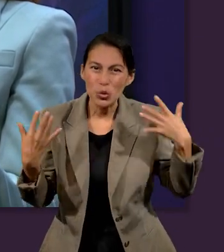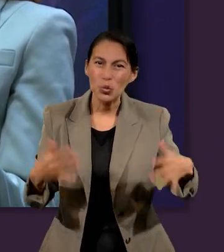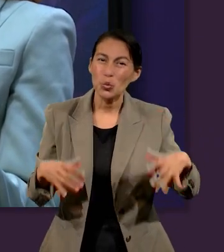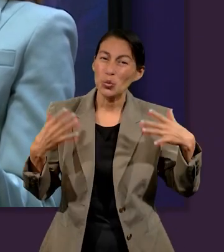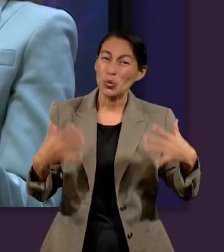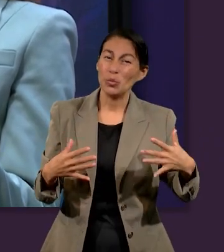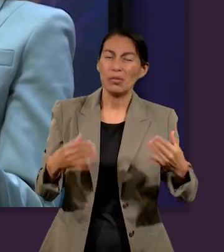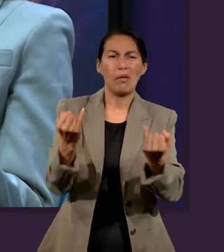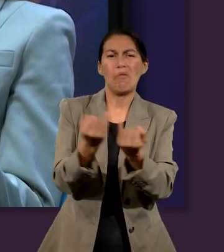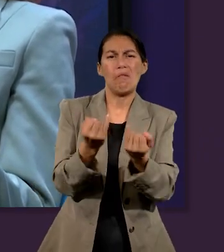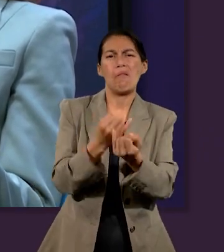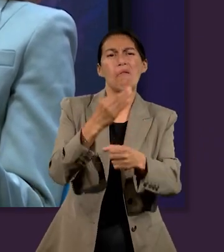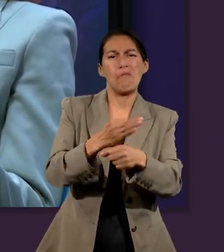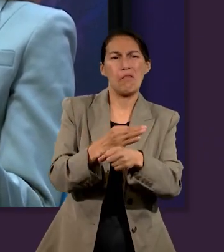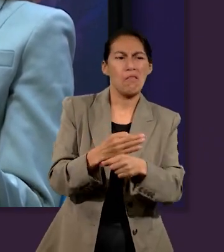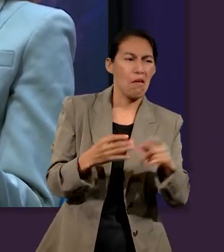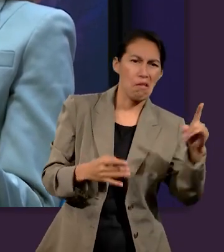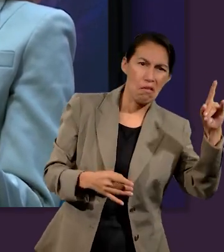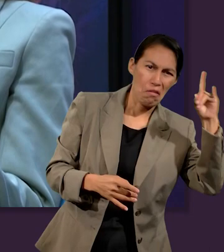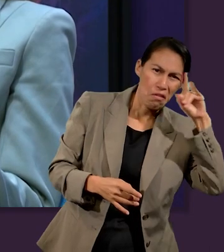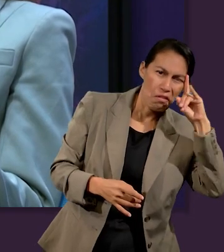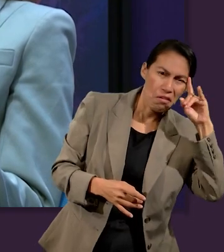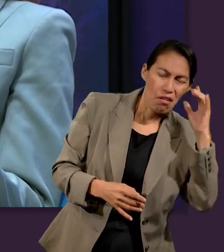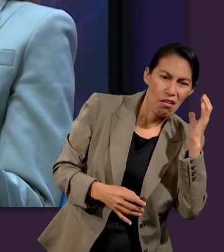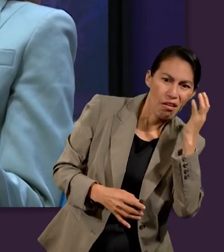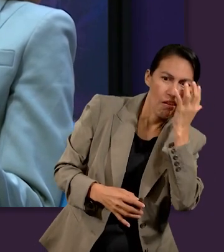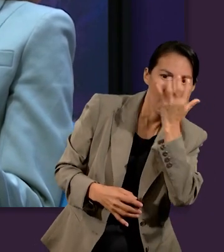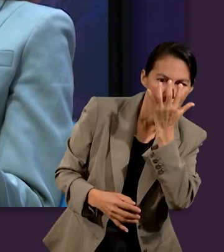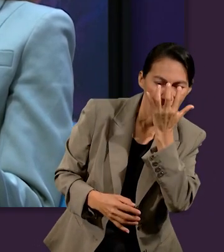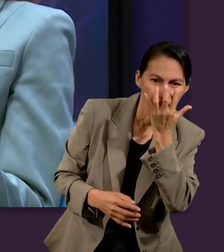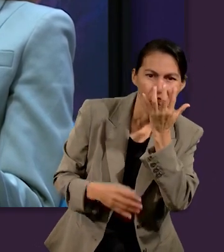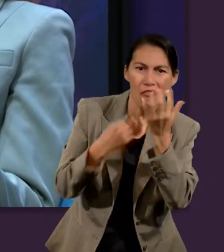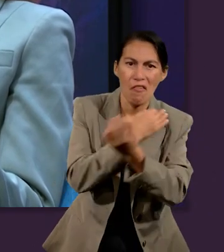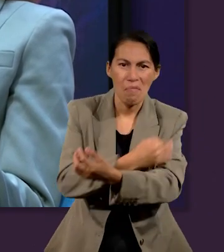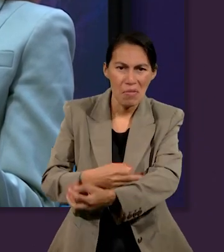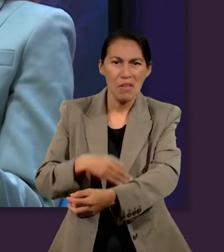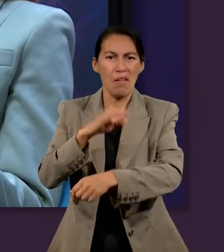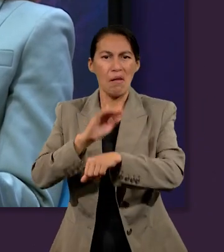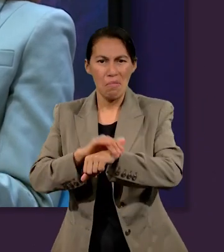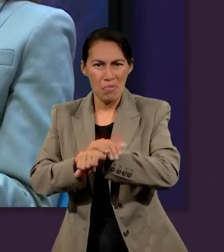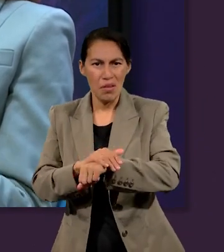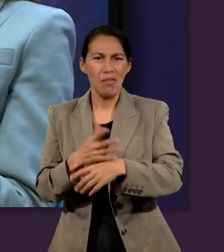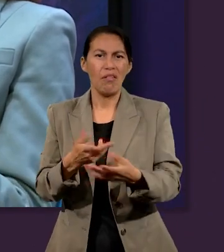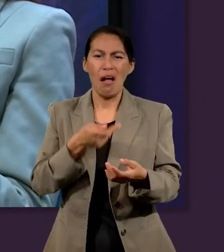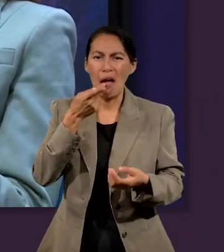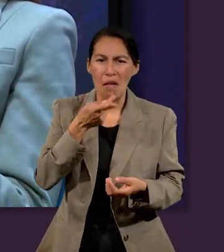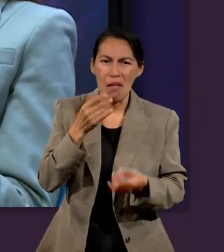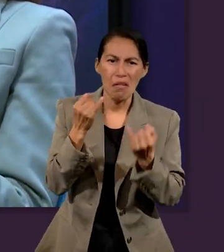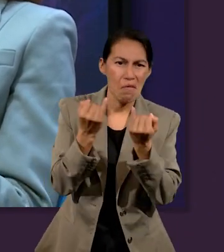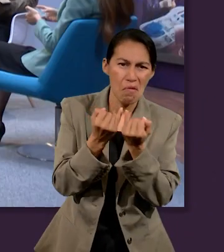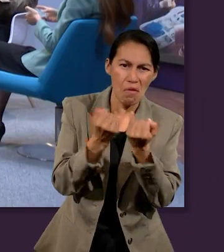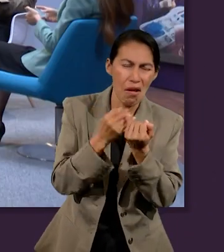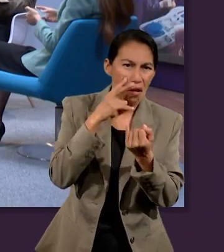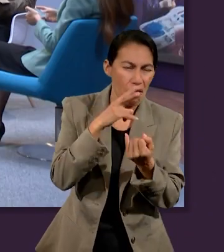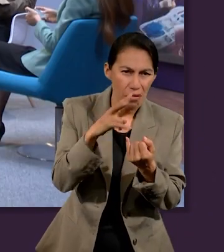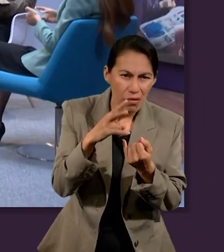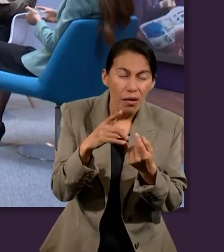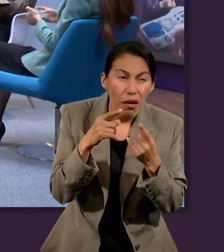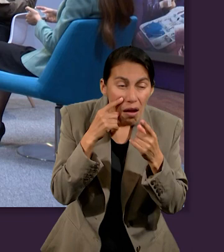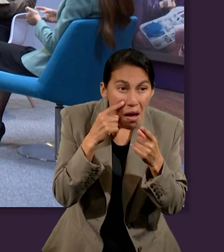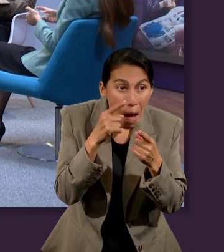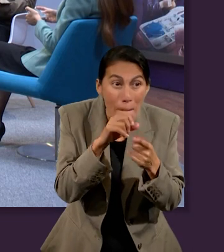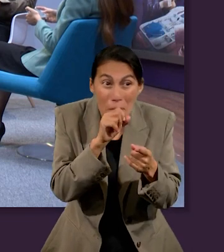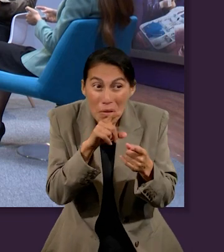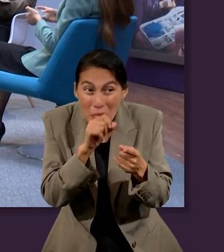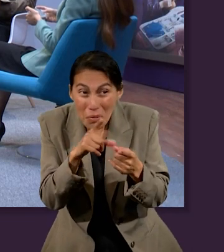forma de nuestra familia, de nuestros amigos, puede tomar su tono de voz para engañarnos. Y en el contexto de la